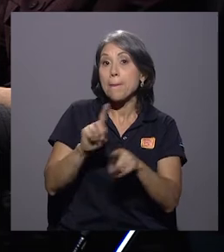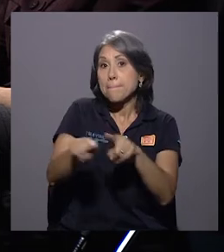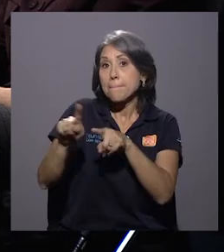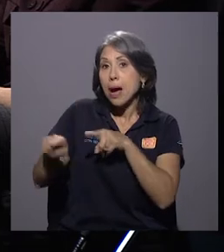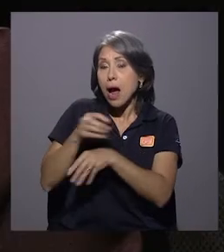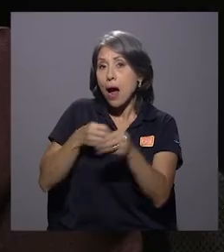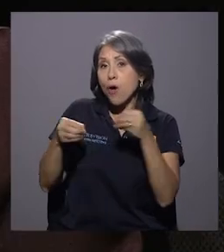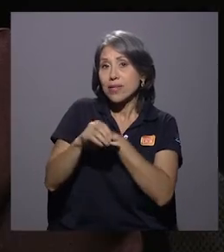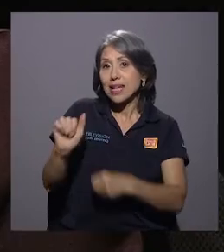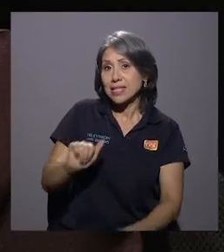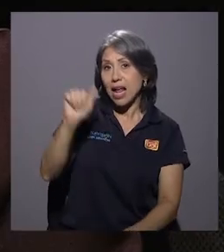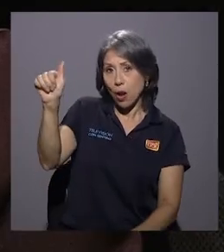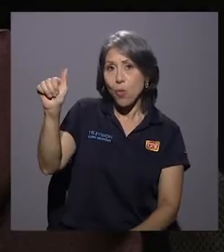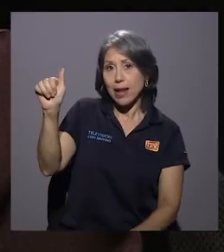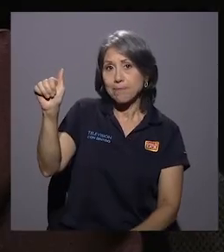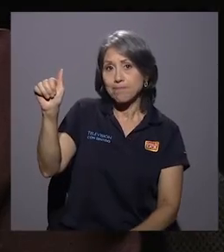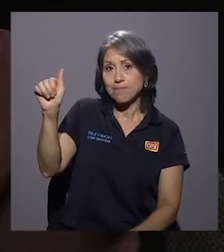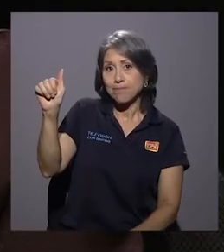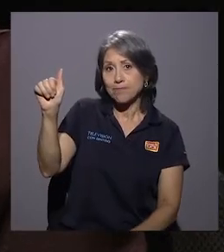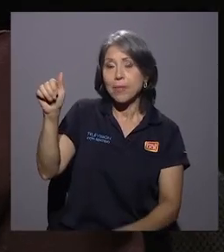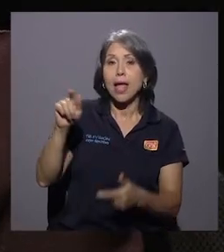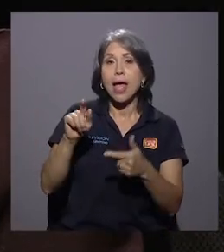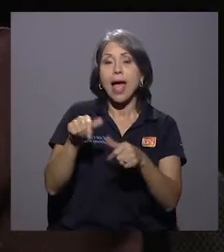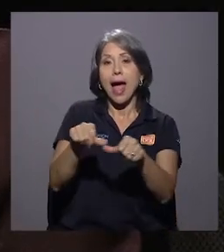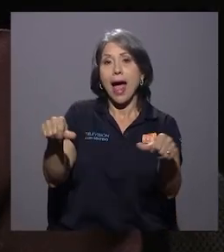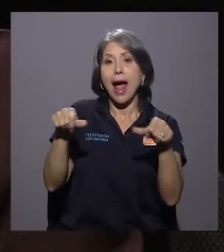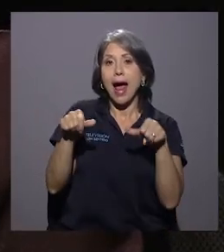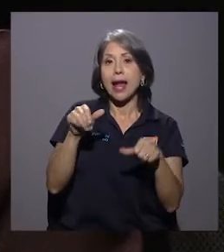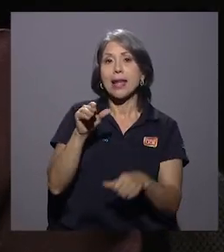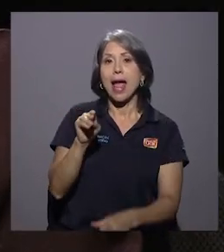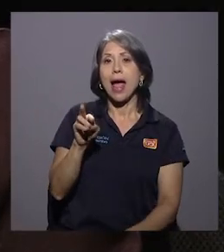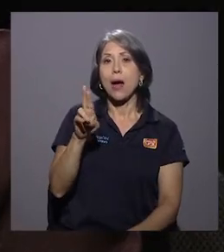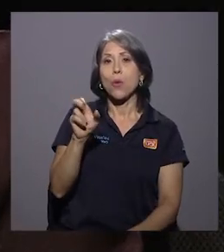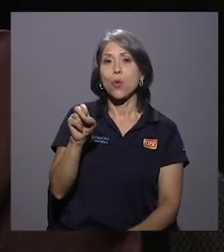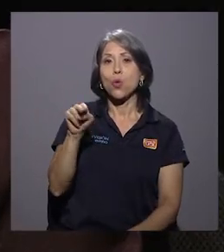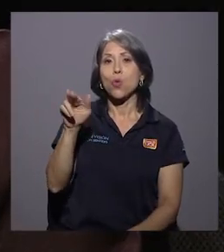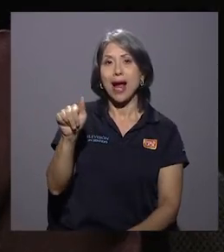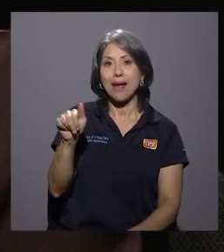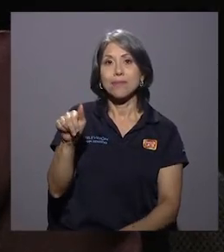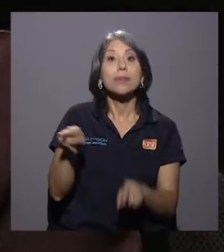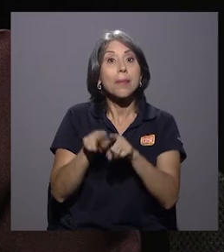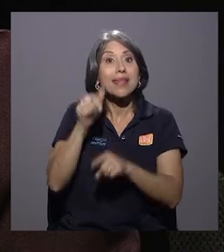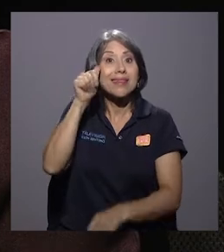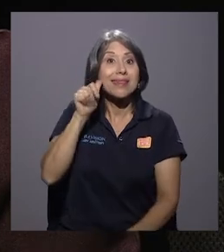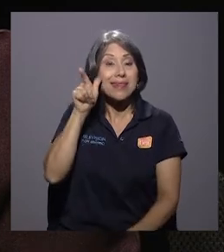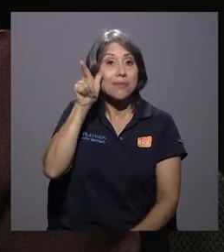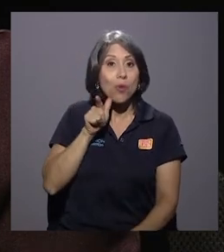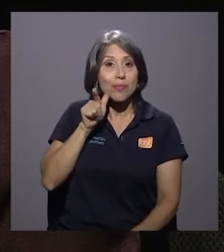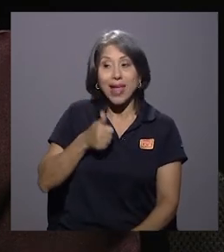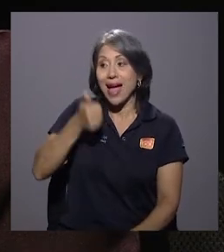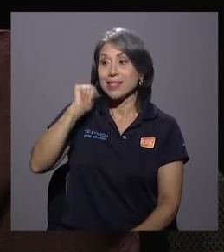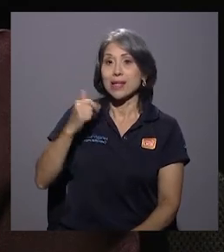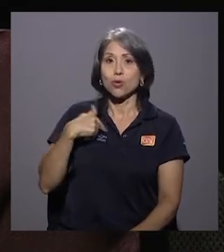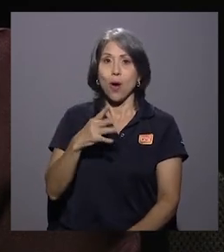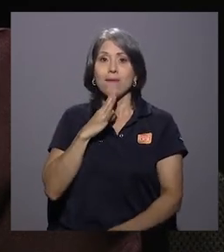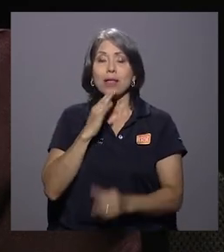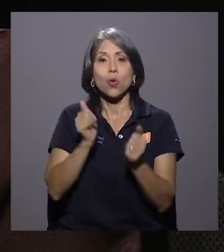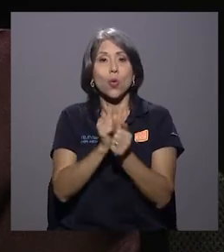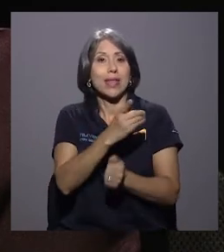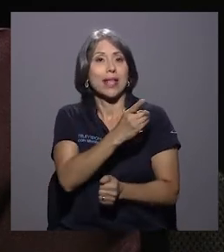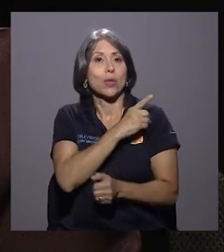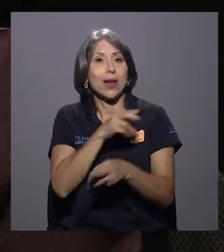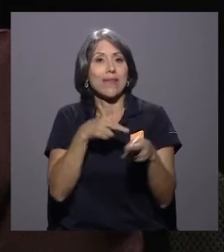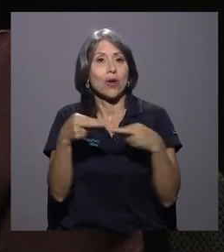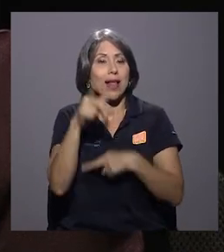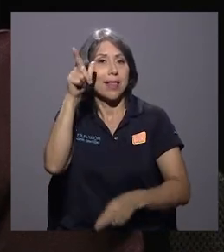en Alajuela, en el área Brunca, en Limón, precisamente ayer estaba hablando con la directora regional de